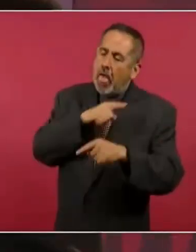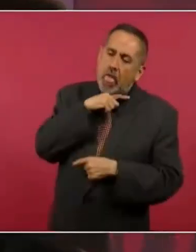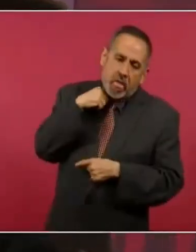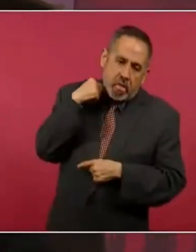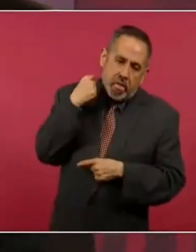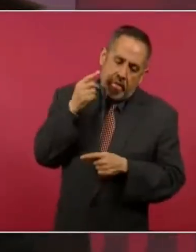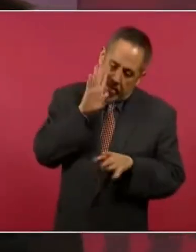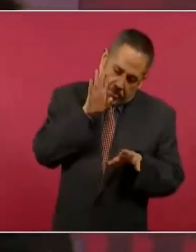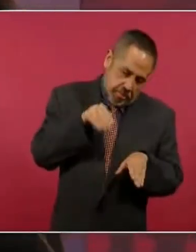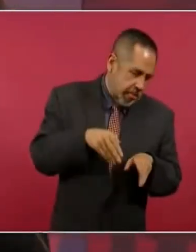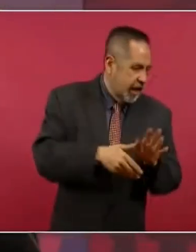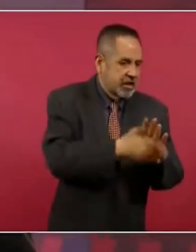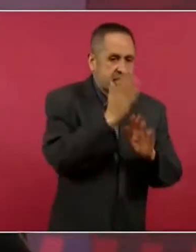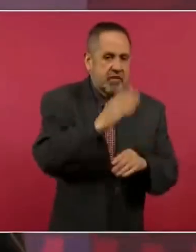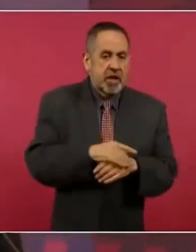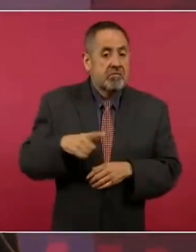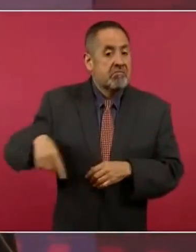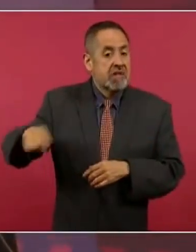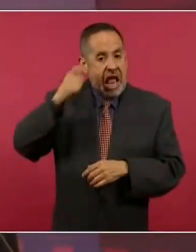cometiendo